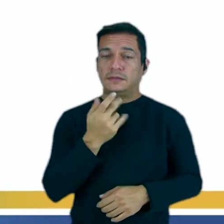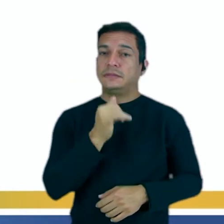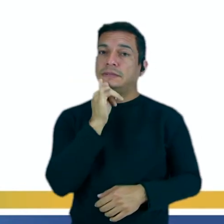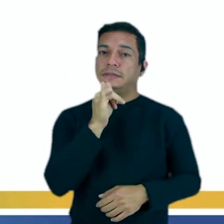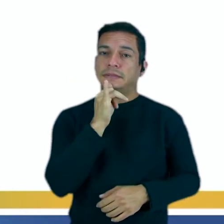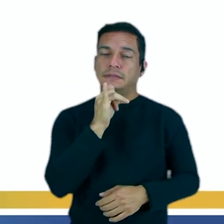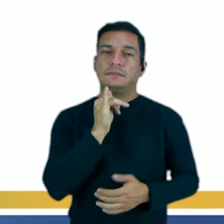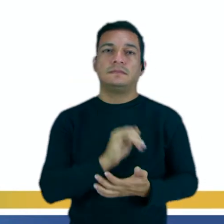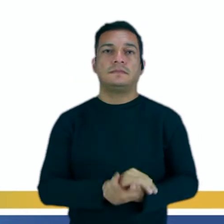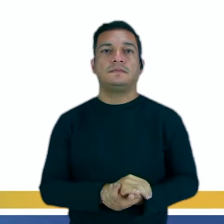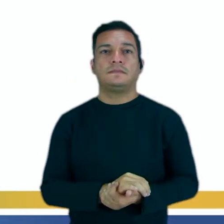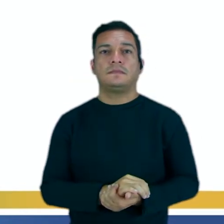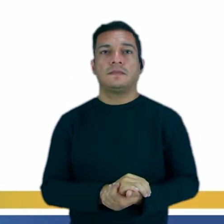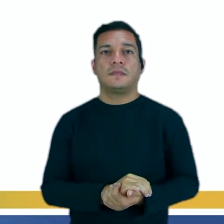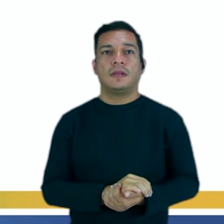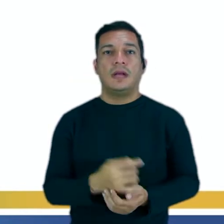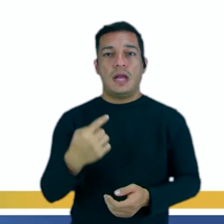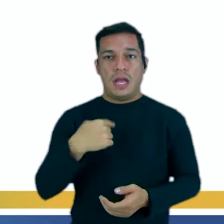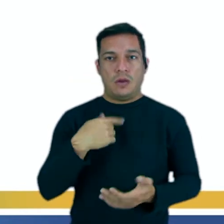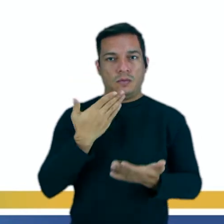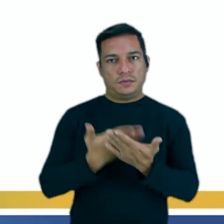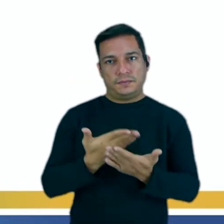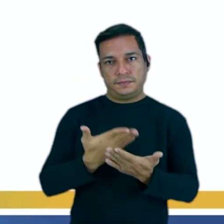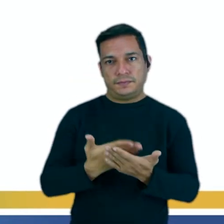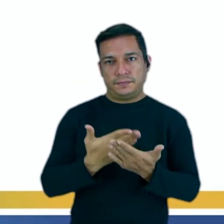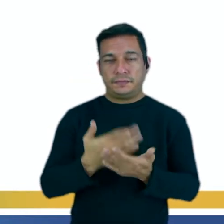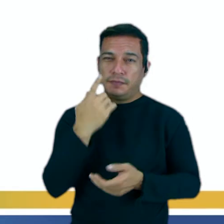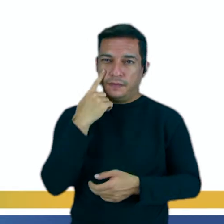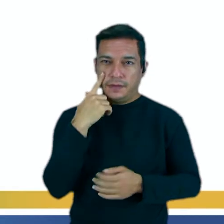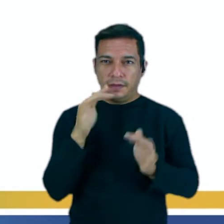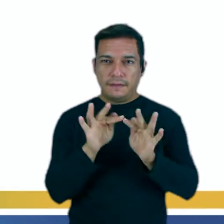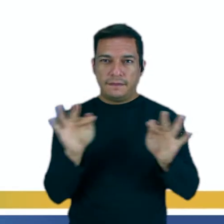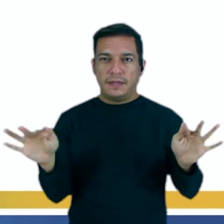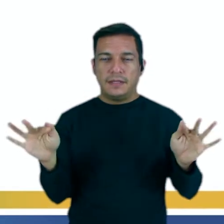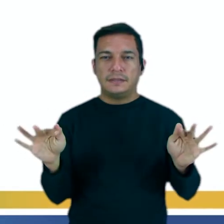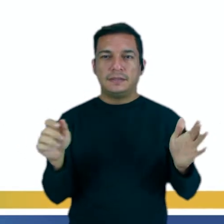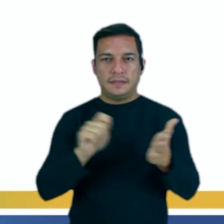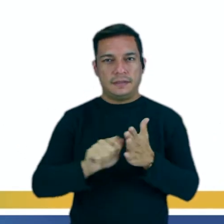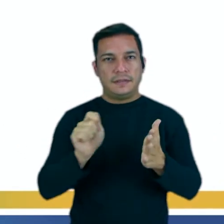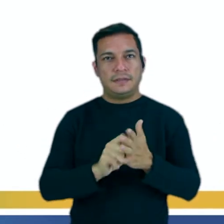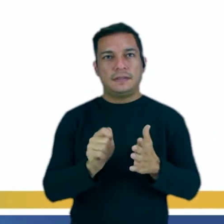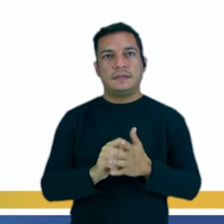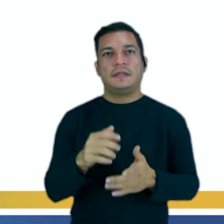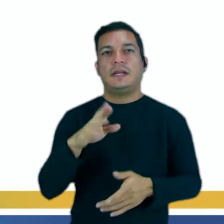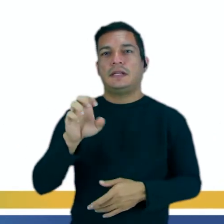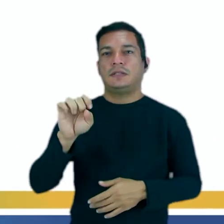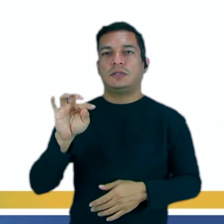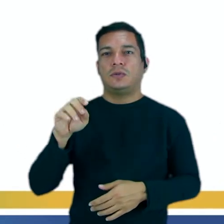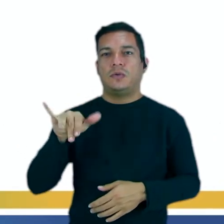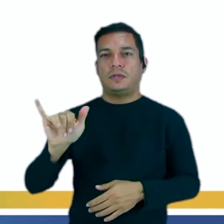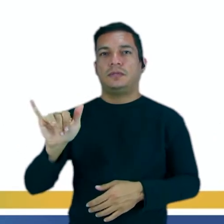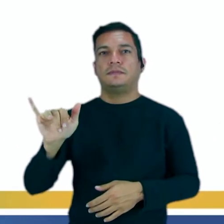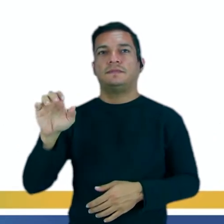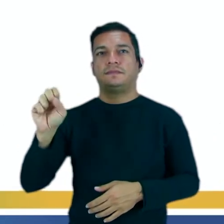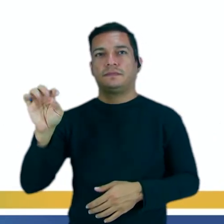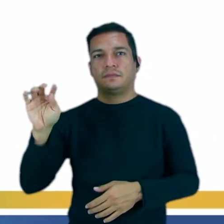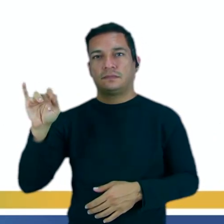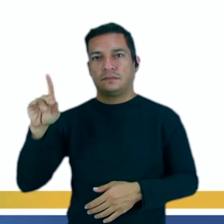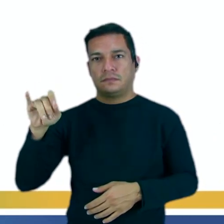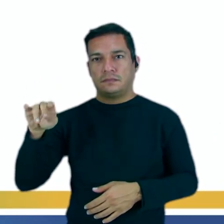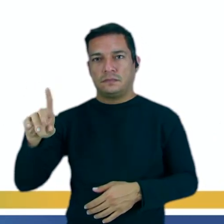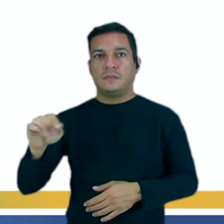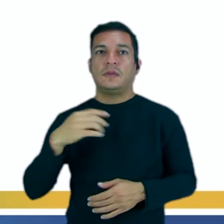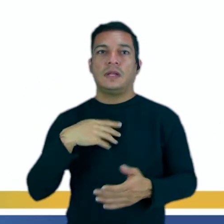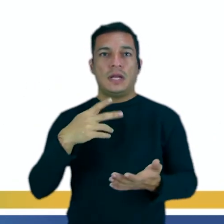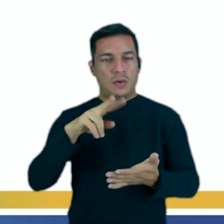por ejemplo, estoy estudiando. Observa ya que la acción está en desenvolvimiento. Estoy estudiando, ¿sí? Estoy leyendo